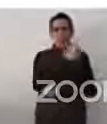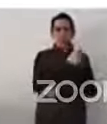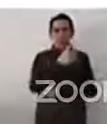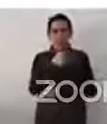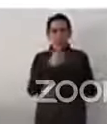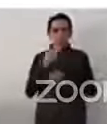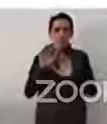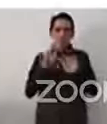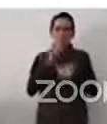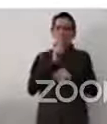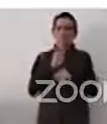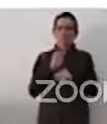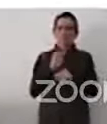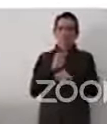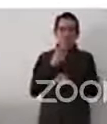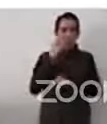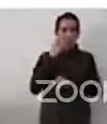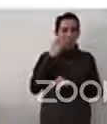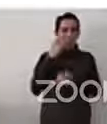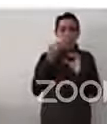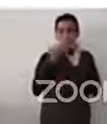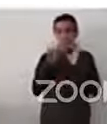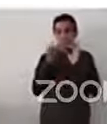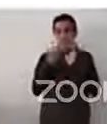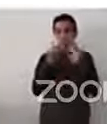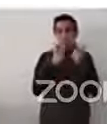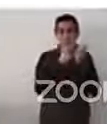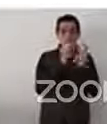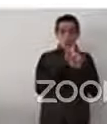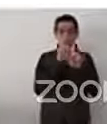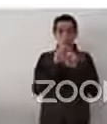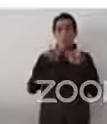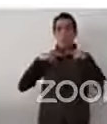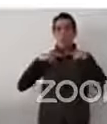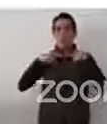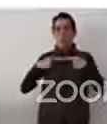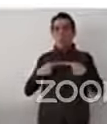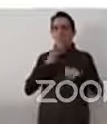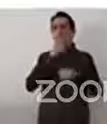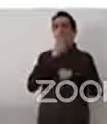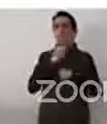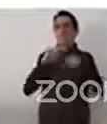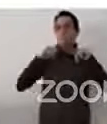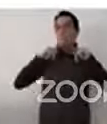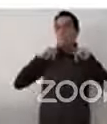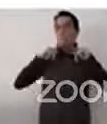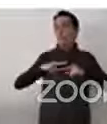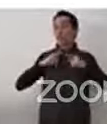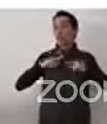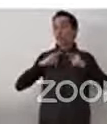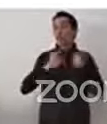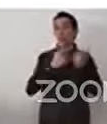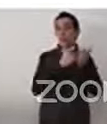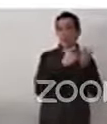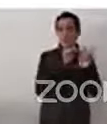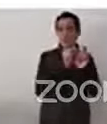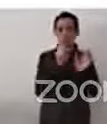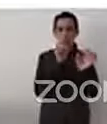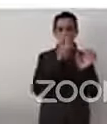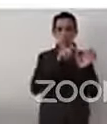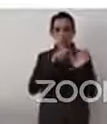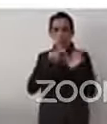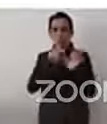no podemos pensar que las personas que pertenecen a estos grupos tienen una sola identidad.